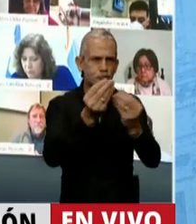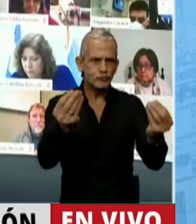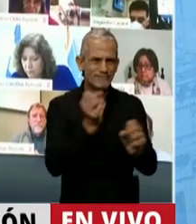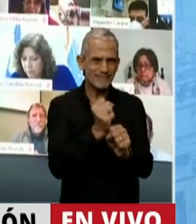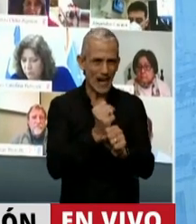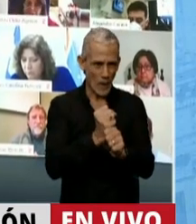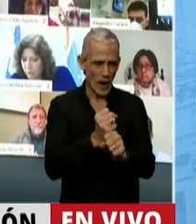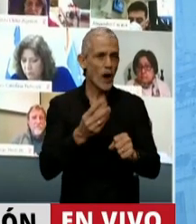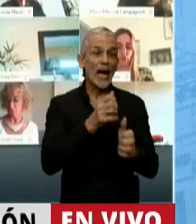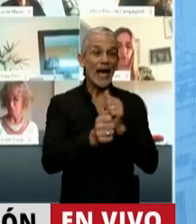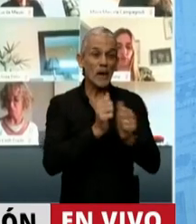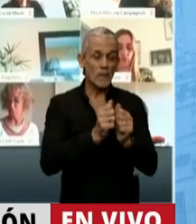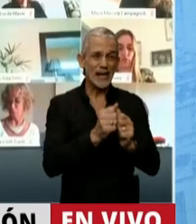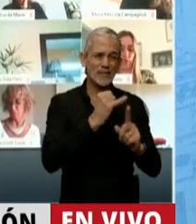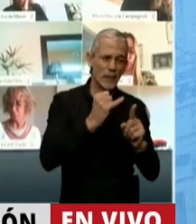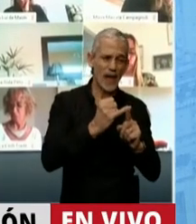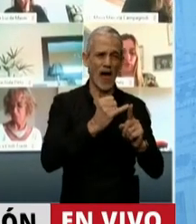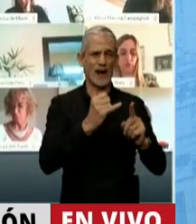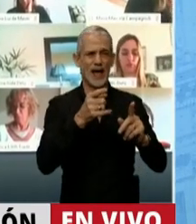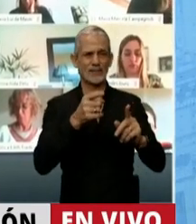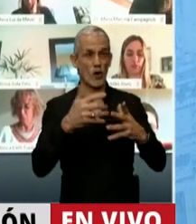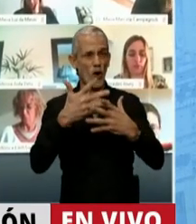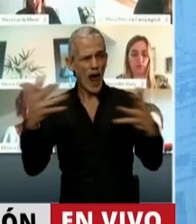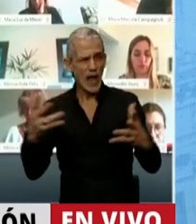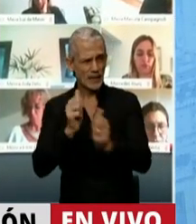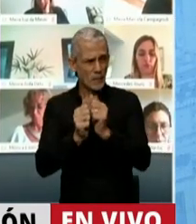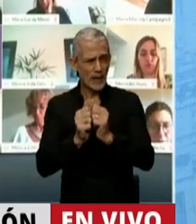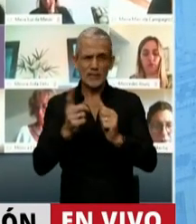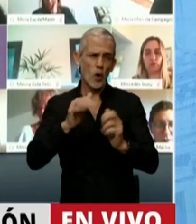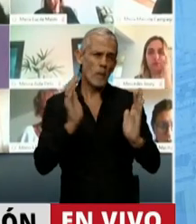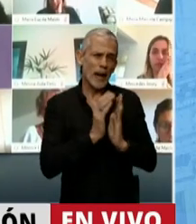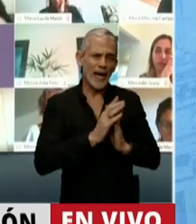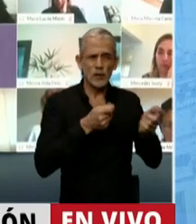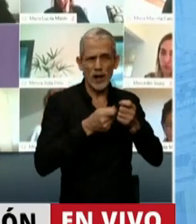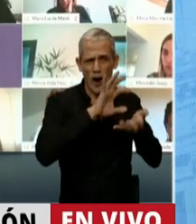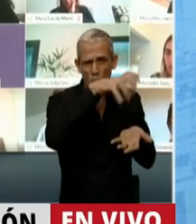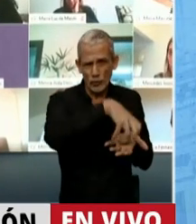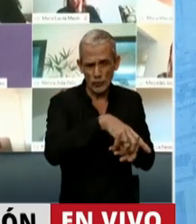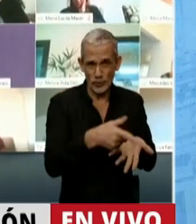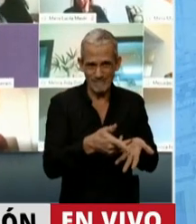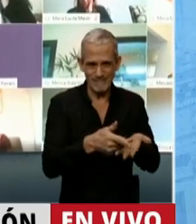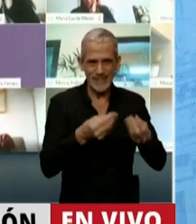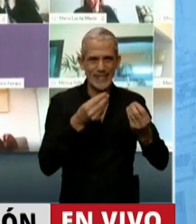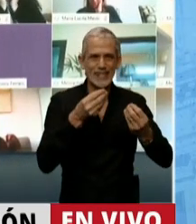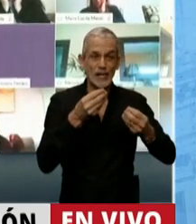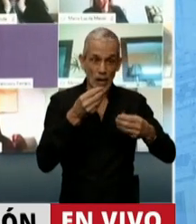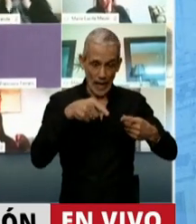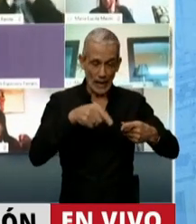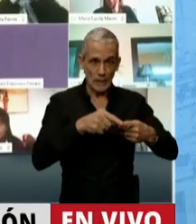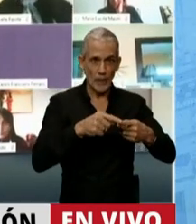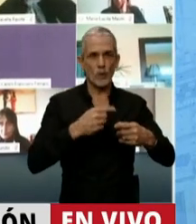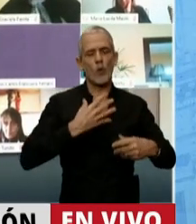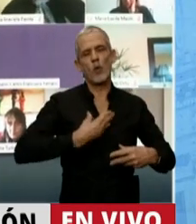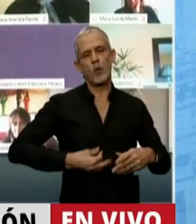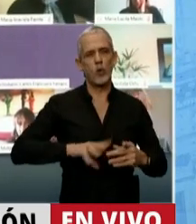A que las empresas, las pymes, las medianas, las grandes, el pequeño comerciante, a partir de esta herramienta de alivio